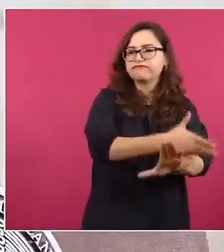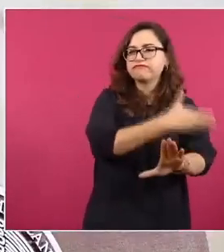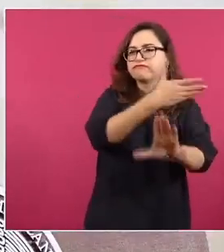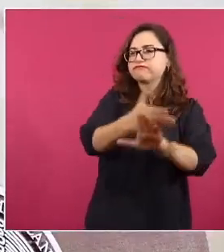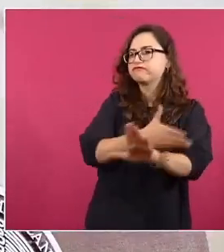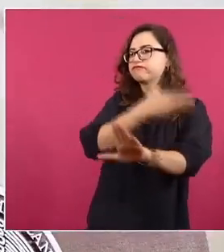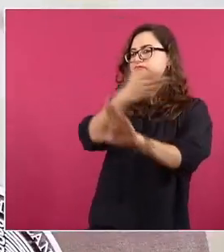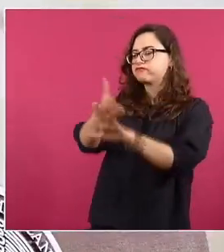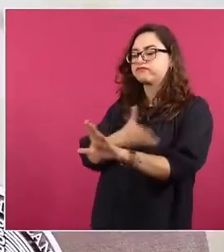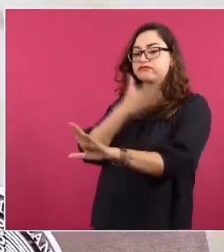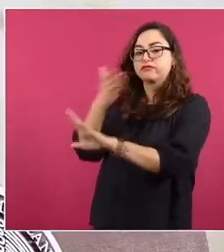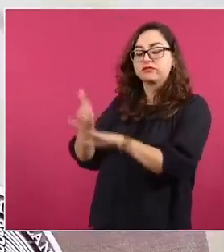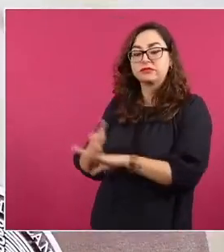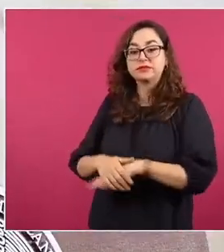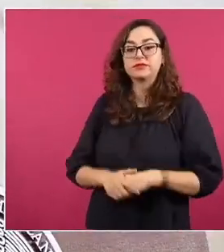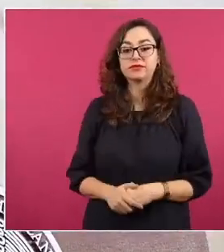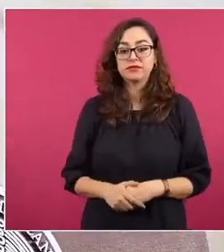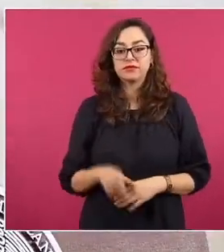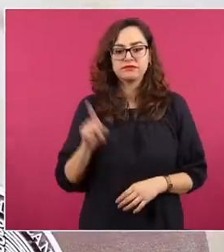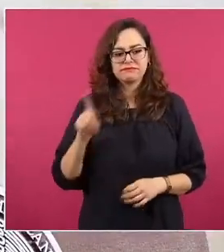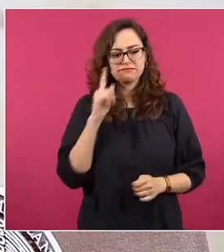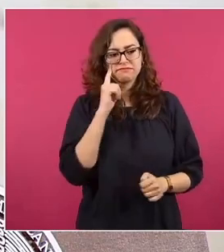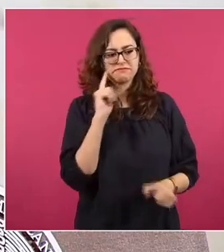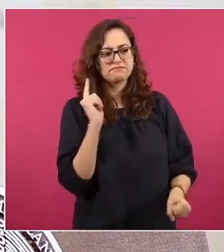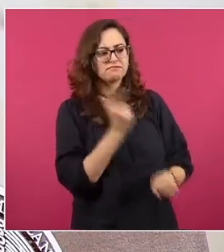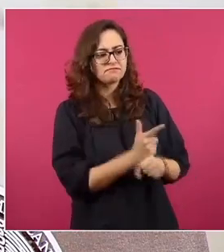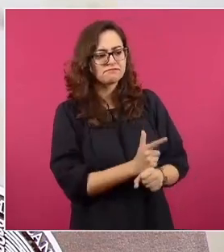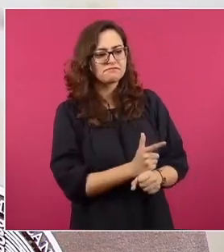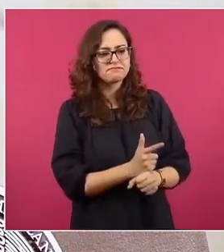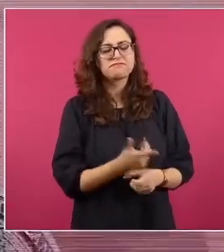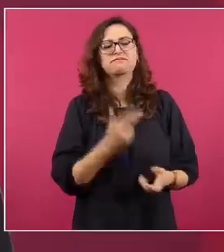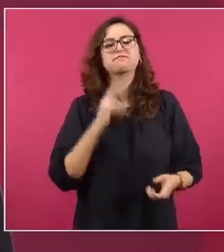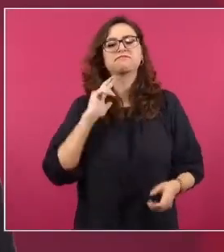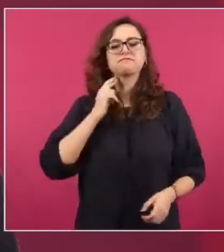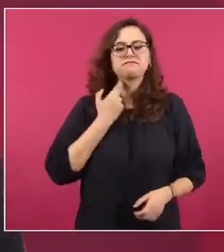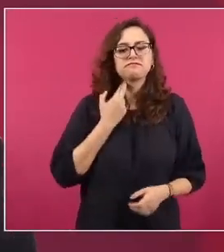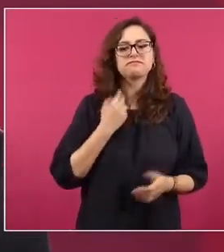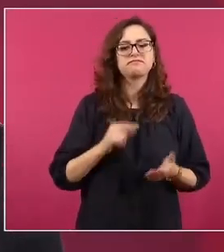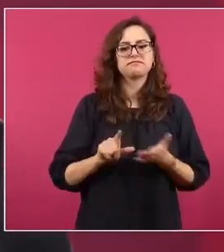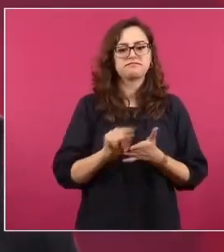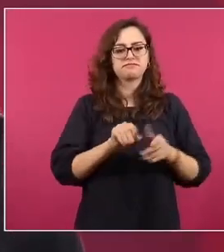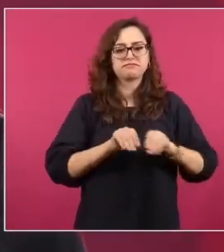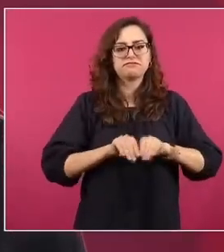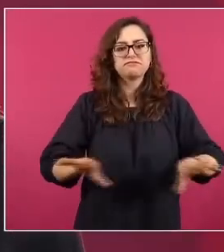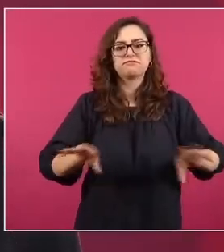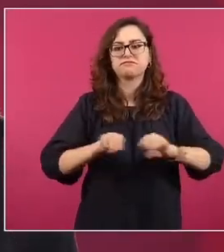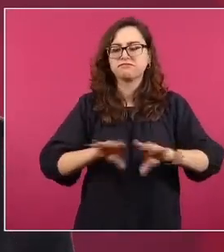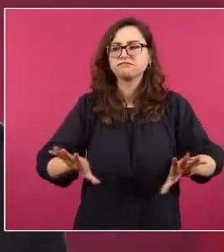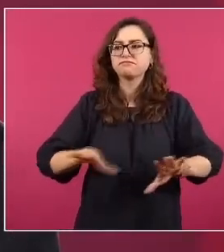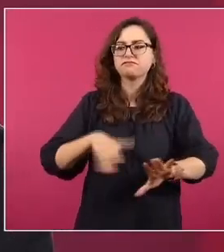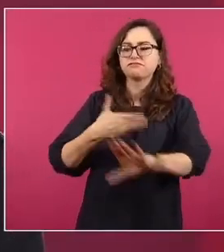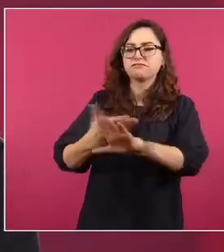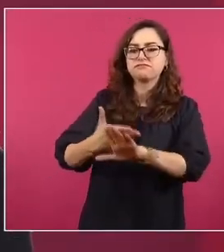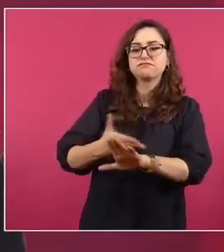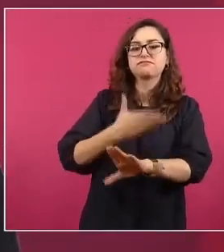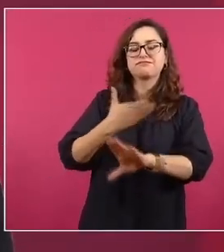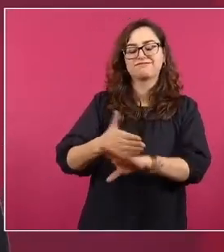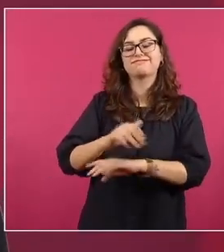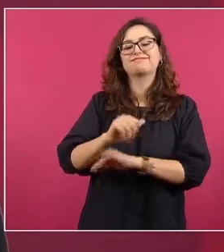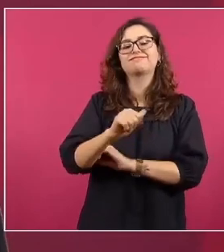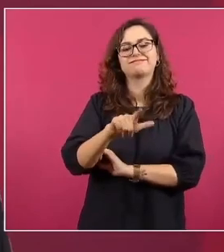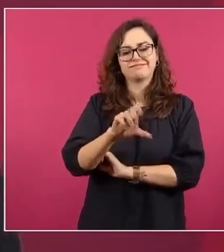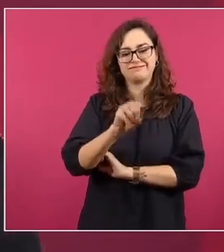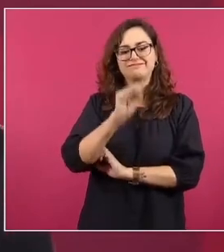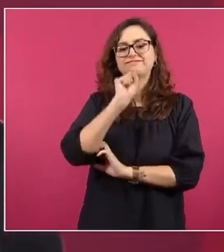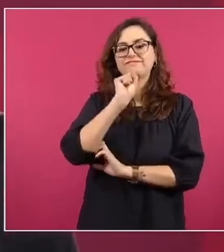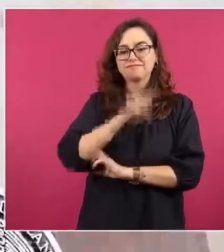retuitada por miles de bots en varias campañas contra Andrés Manuel López Obrador, presidente de México.